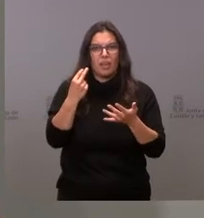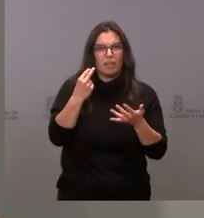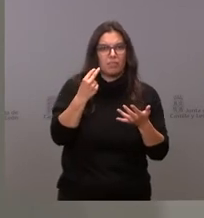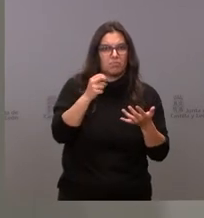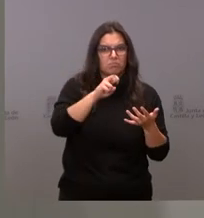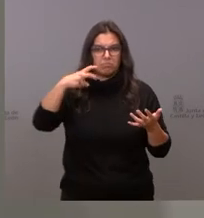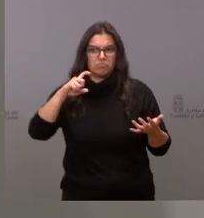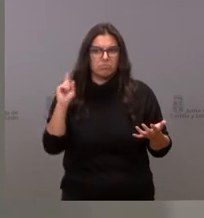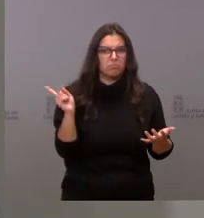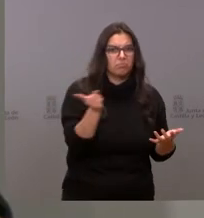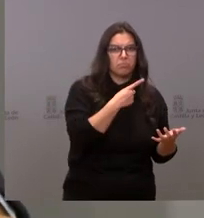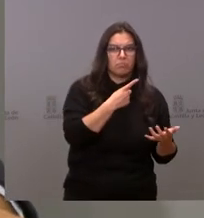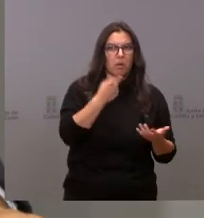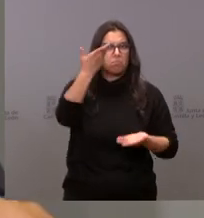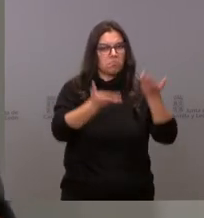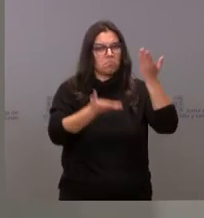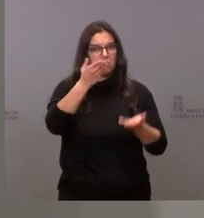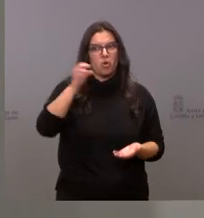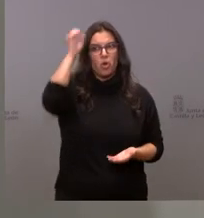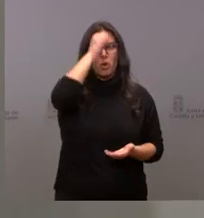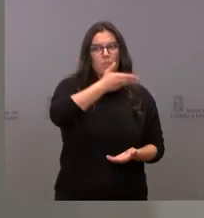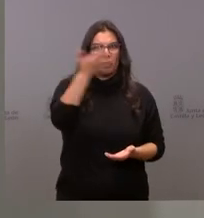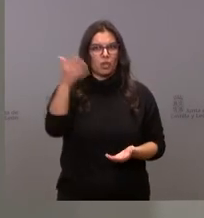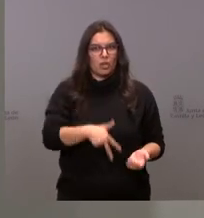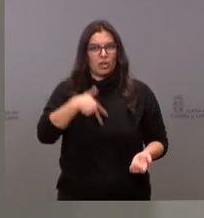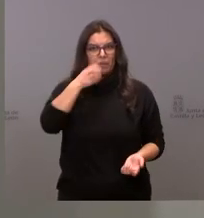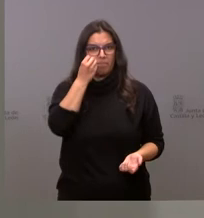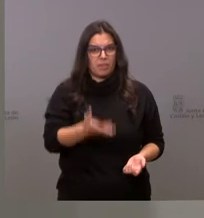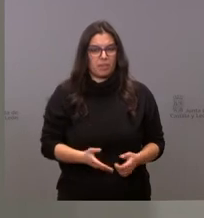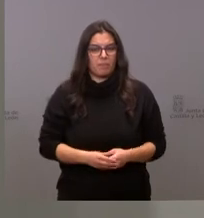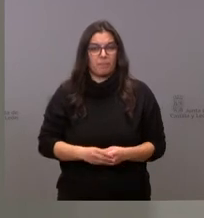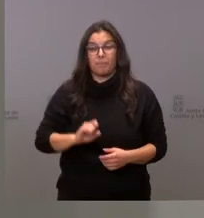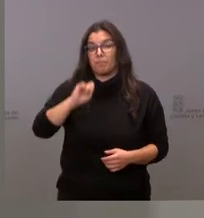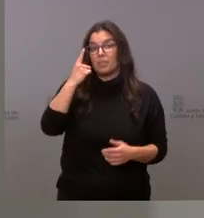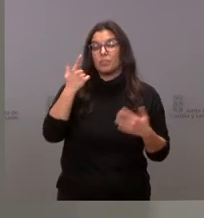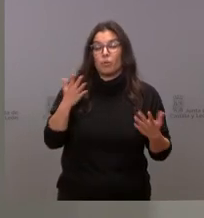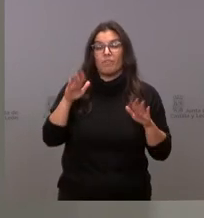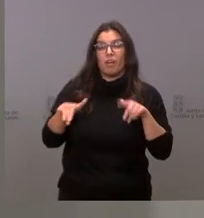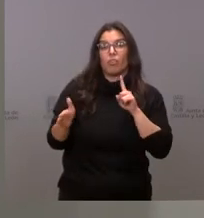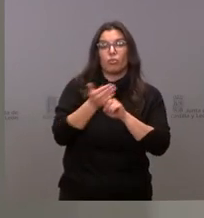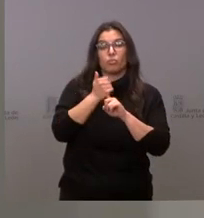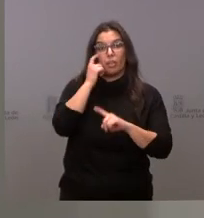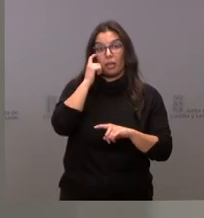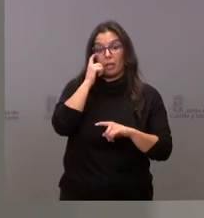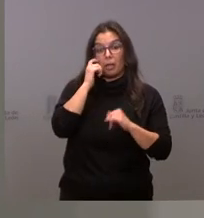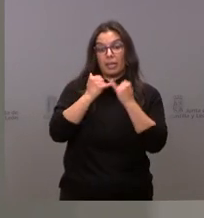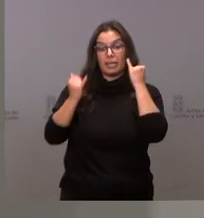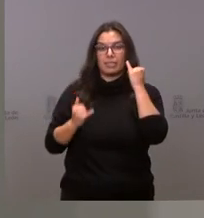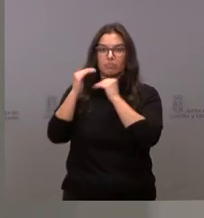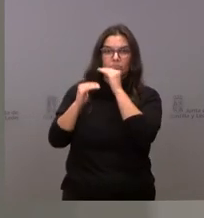que son muy bien valorados por los ciudadanos y sobre todo que está consiguiendo salir de la crisis